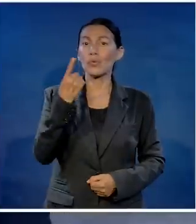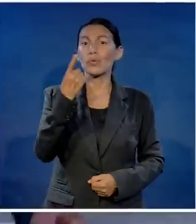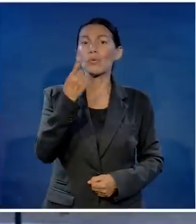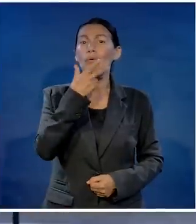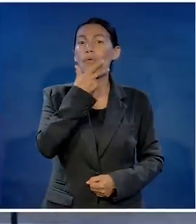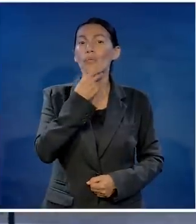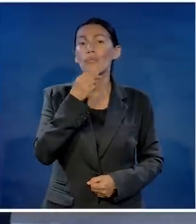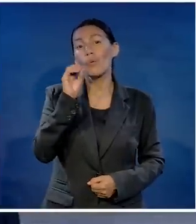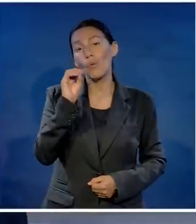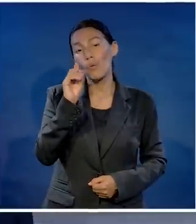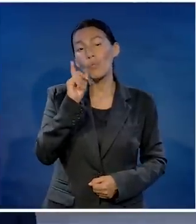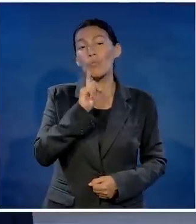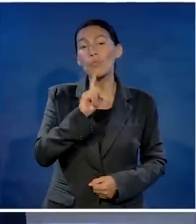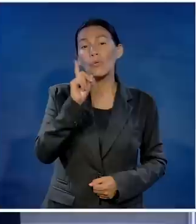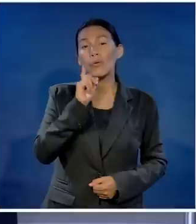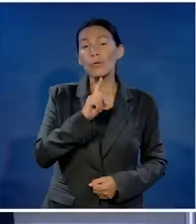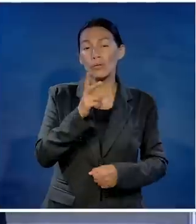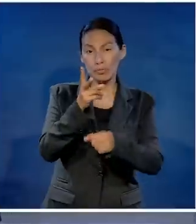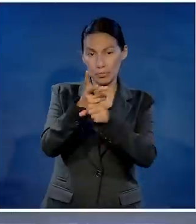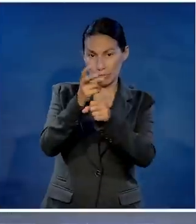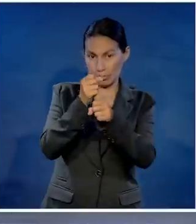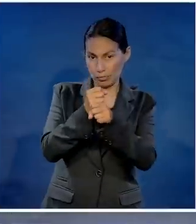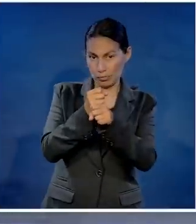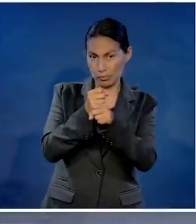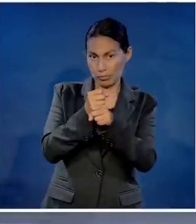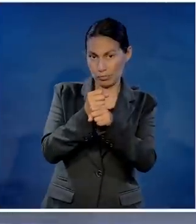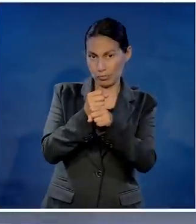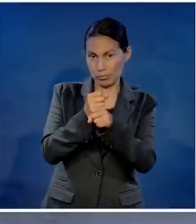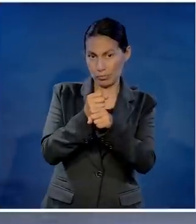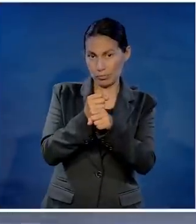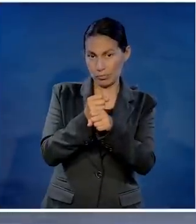yo quisiera invitar a un joven o una señorita